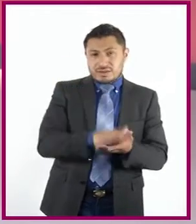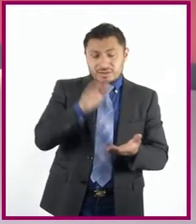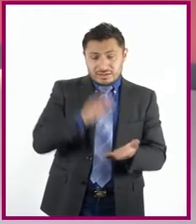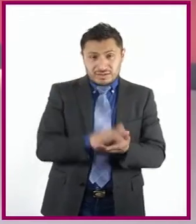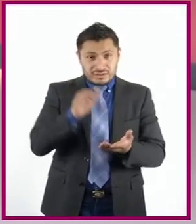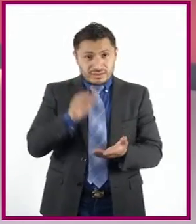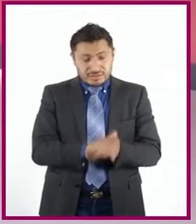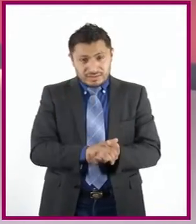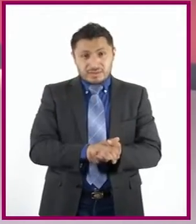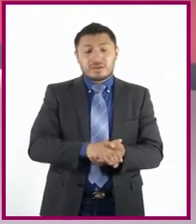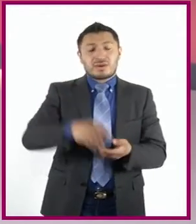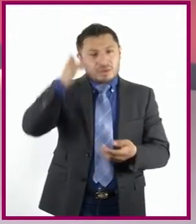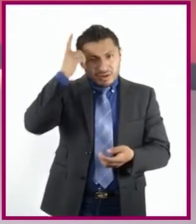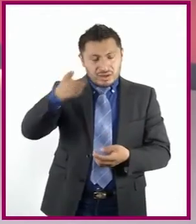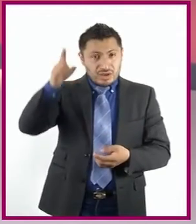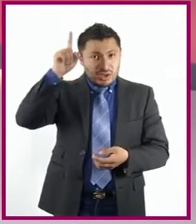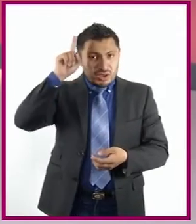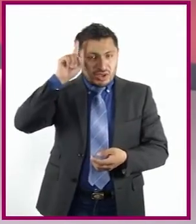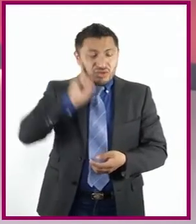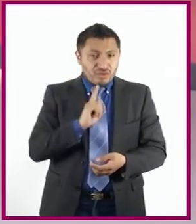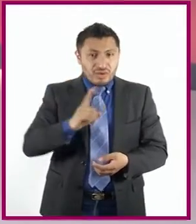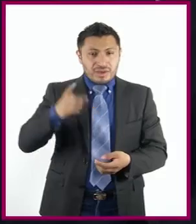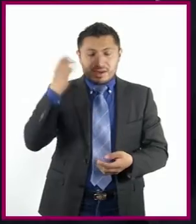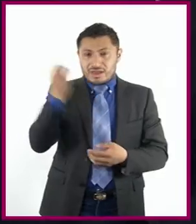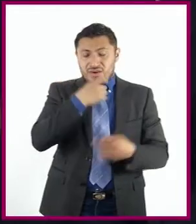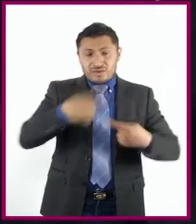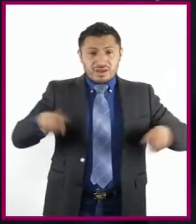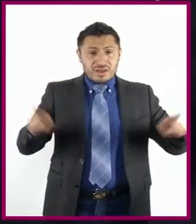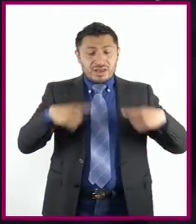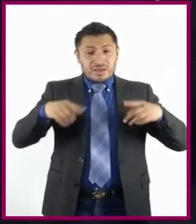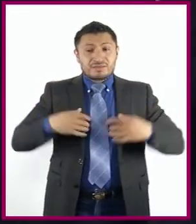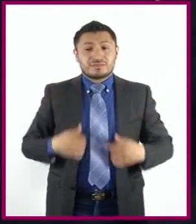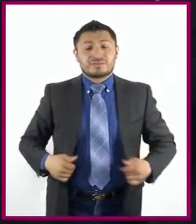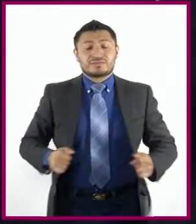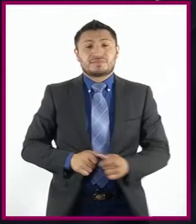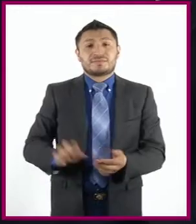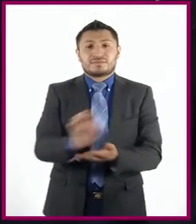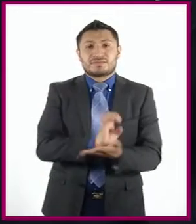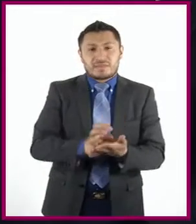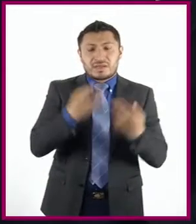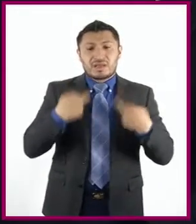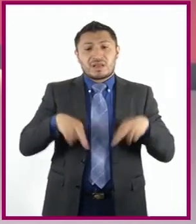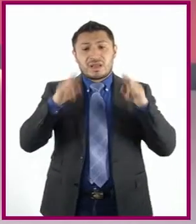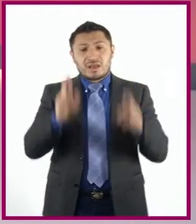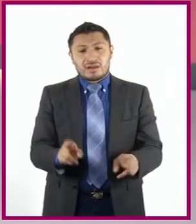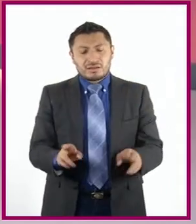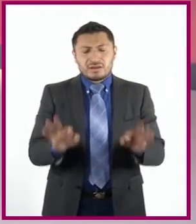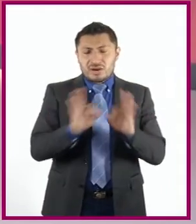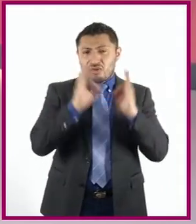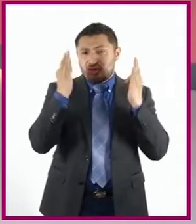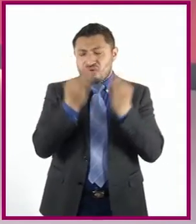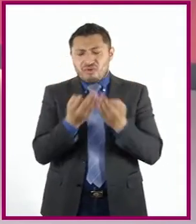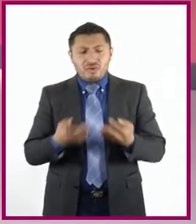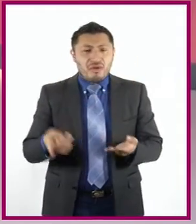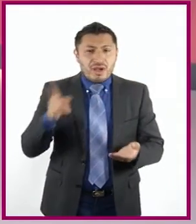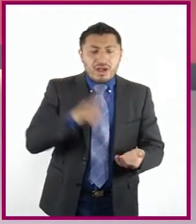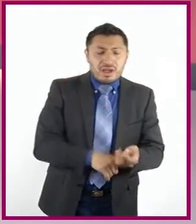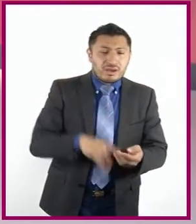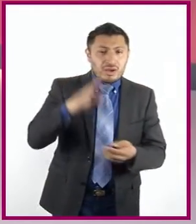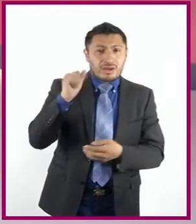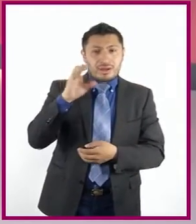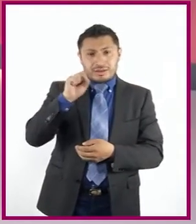de una escuela de música y de un pensionado de señoritas. La escena representa un estrado en un casino de